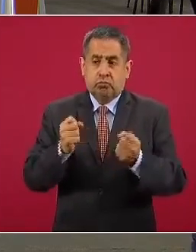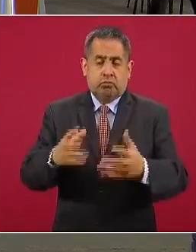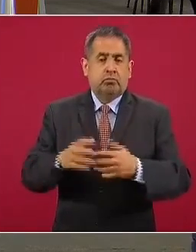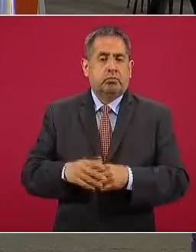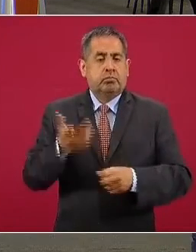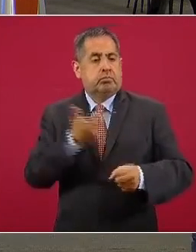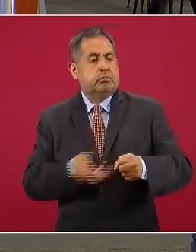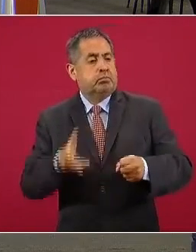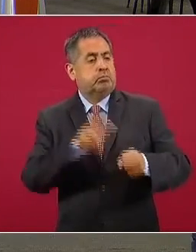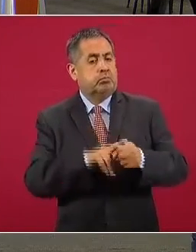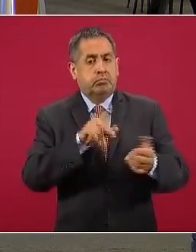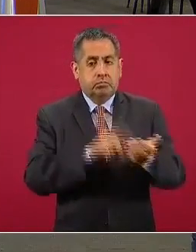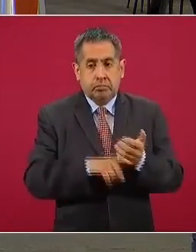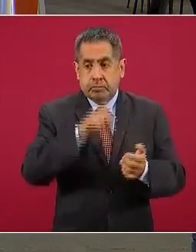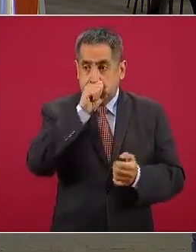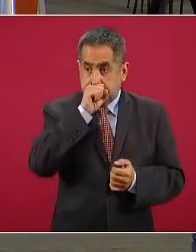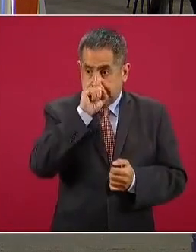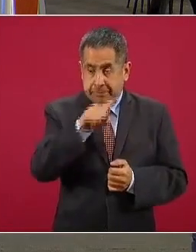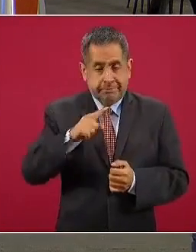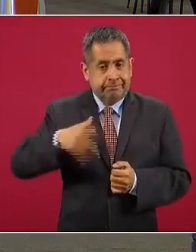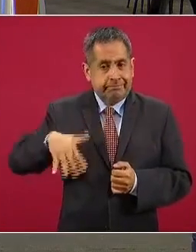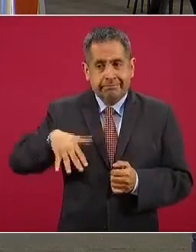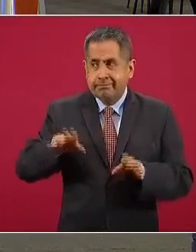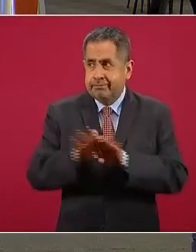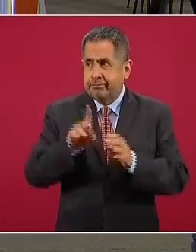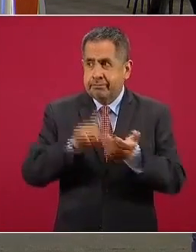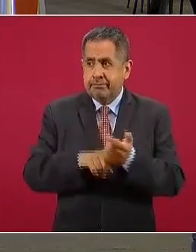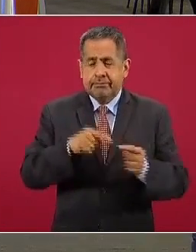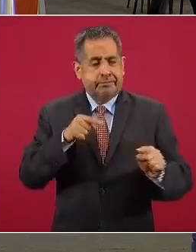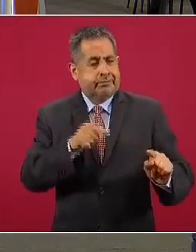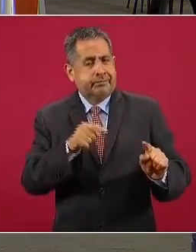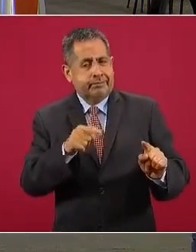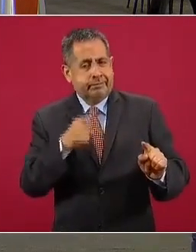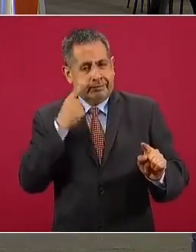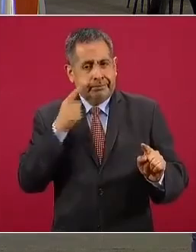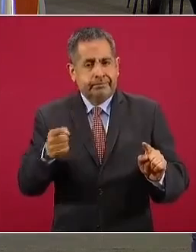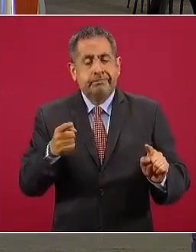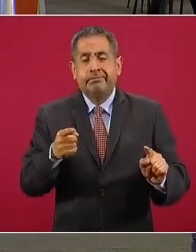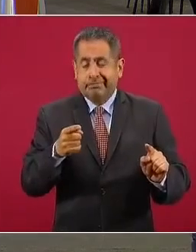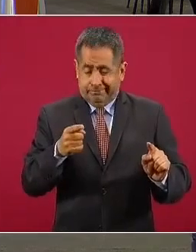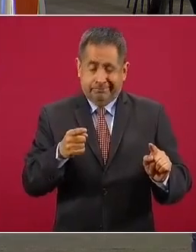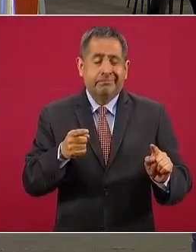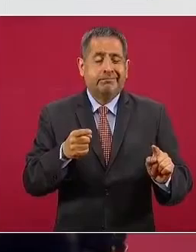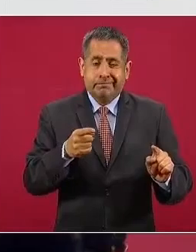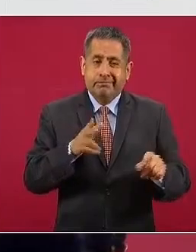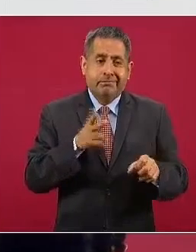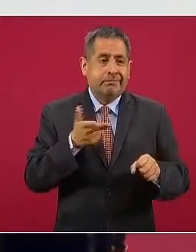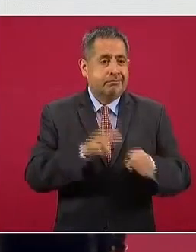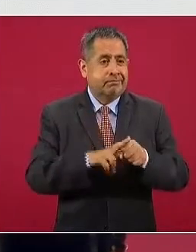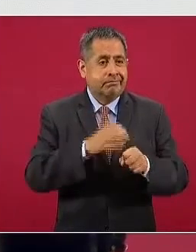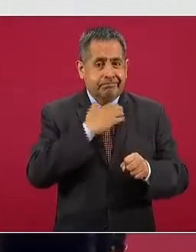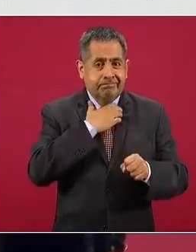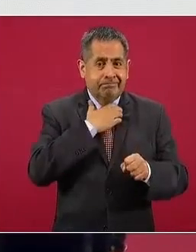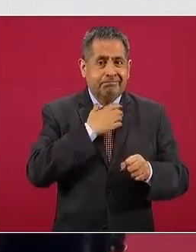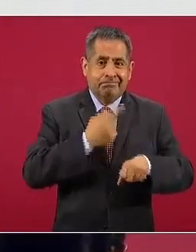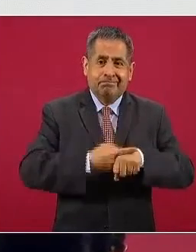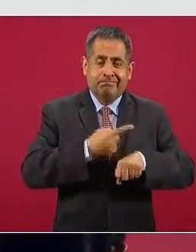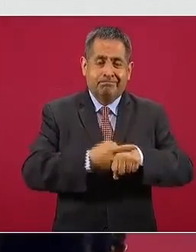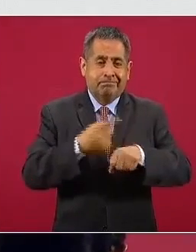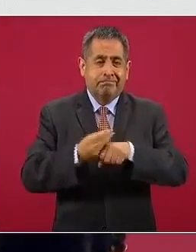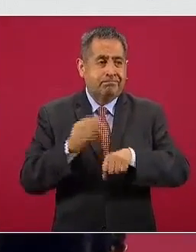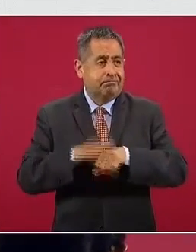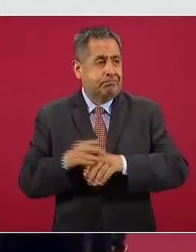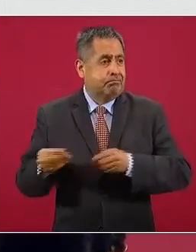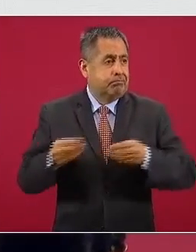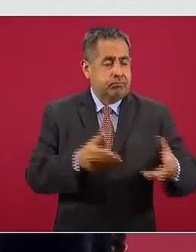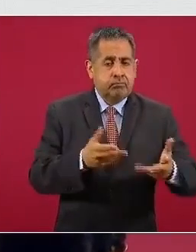hospitalaria, ven ustedes también como en la parte final, la parte derecha de la diapositiva, se ve una tendencia de ascenso. Tiene una buena disponibilidad